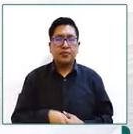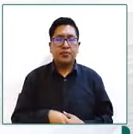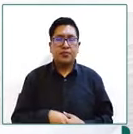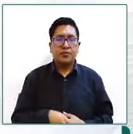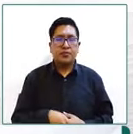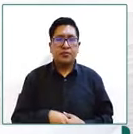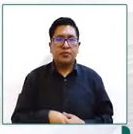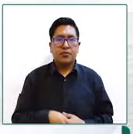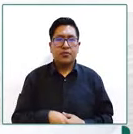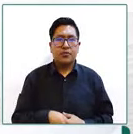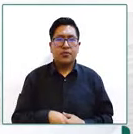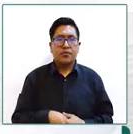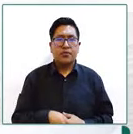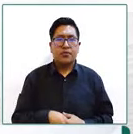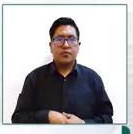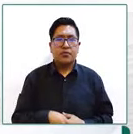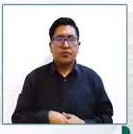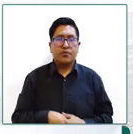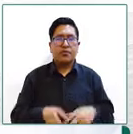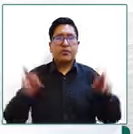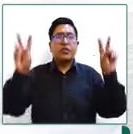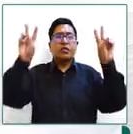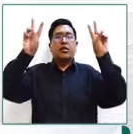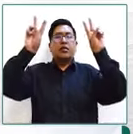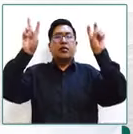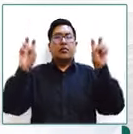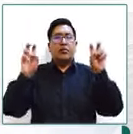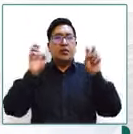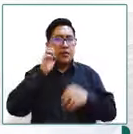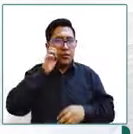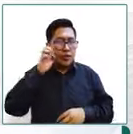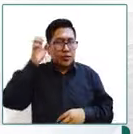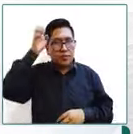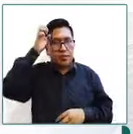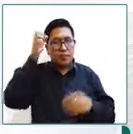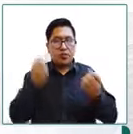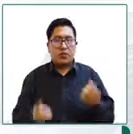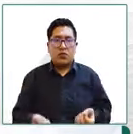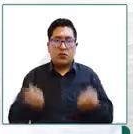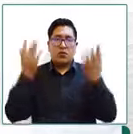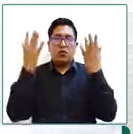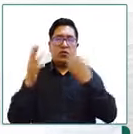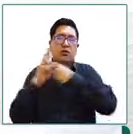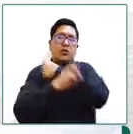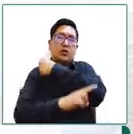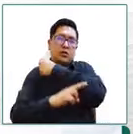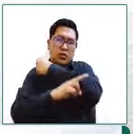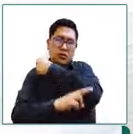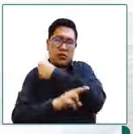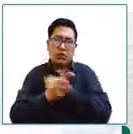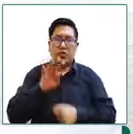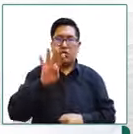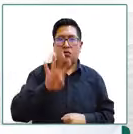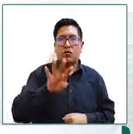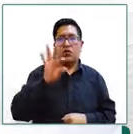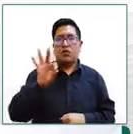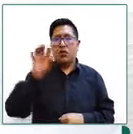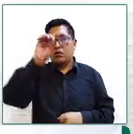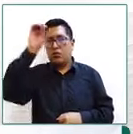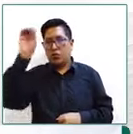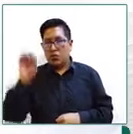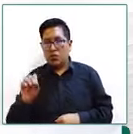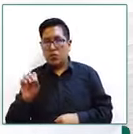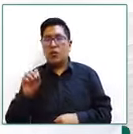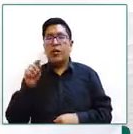en el tema de las edades a nivel nacional el 49%